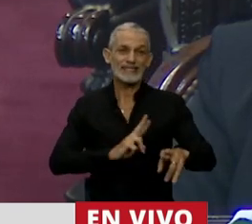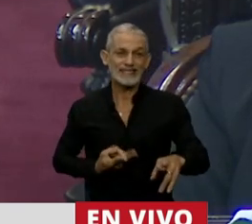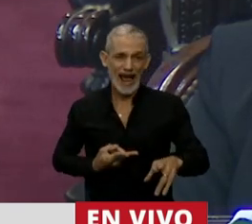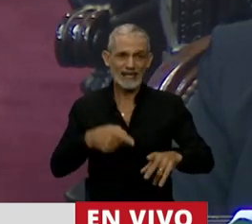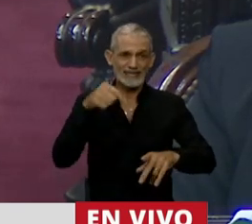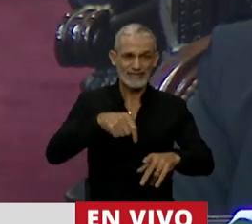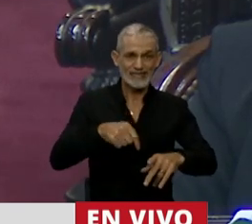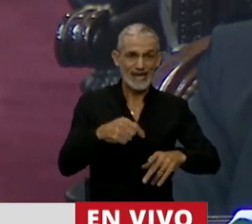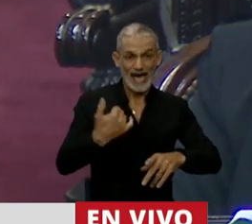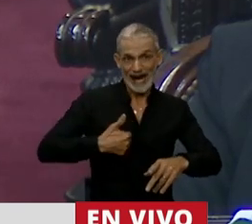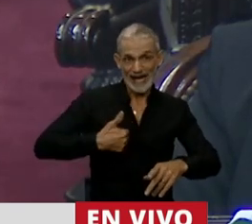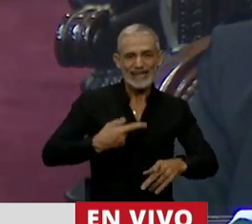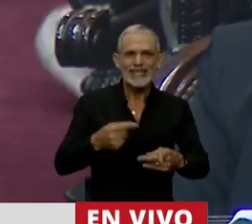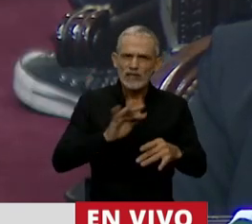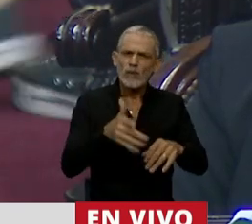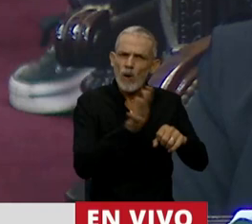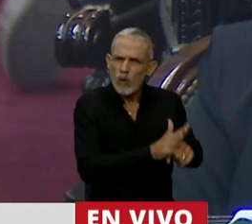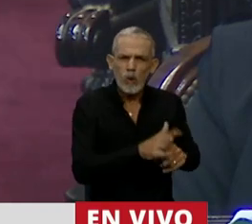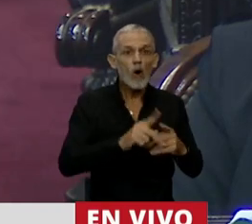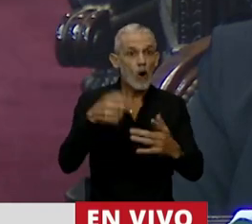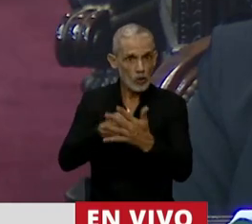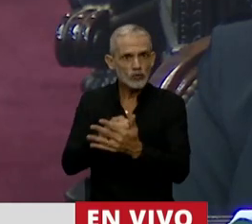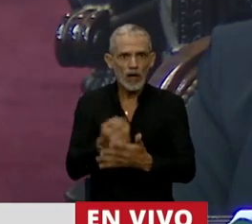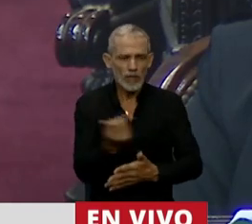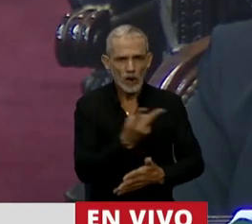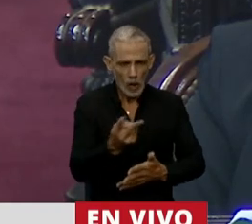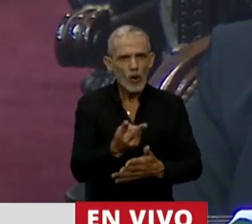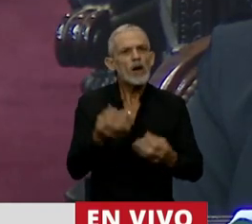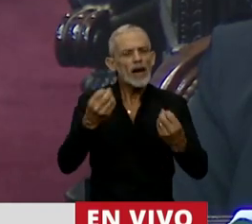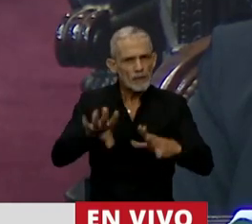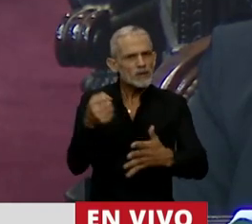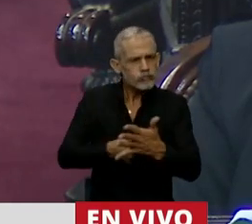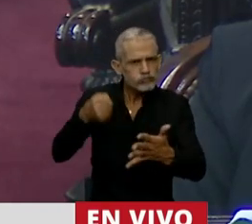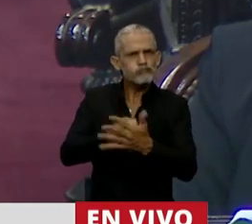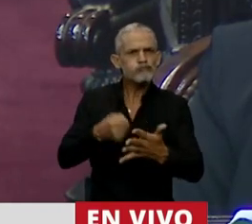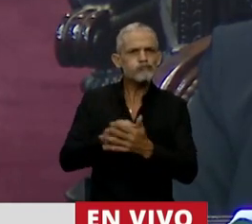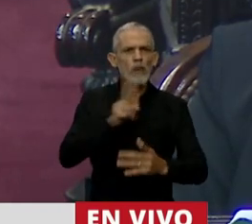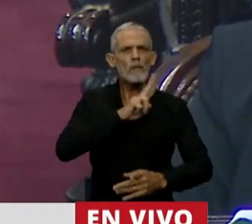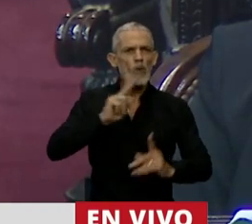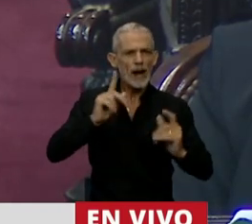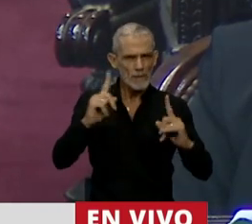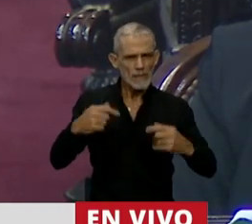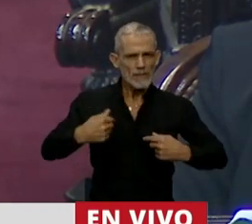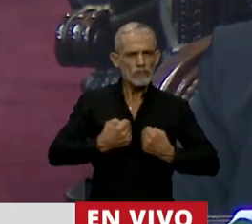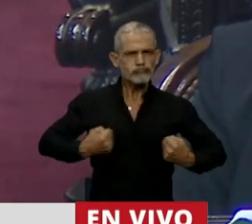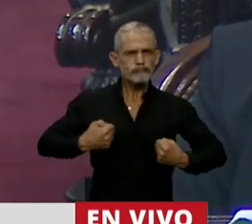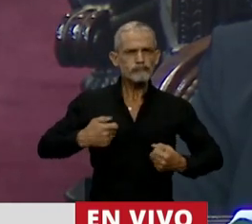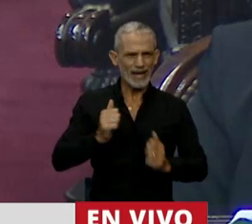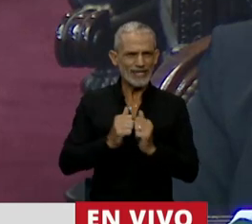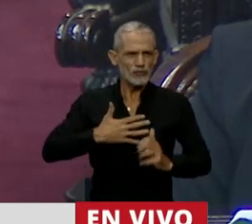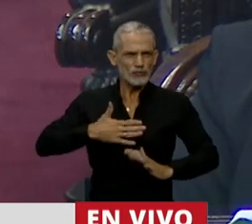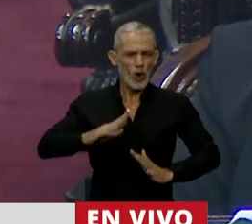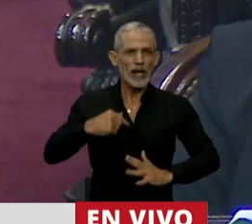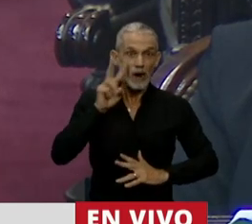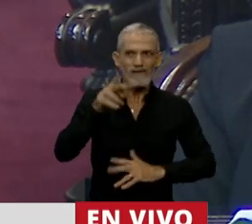Argentina. Con las postergadas y luchadoras que han decidido empezar a escribir ellas mismas para siempre su historia. Se las